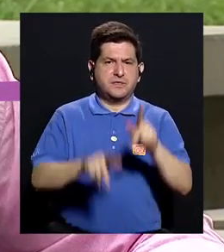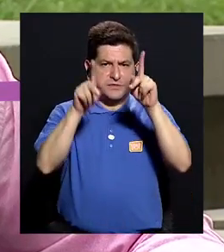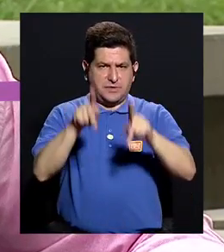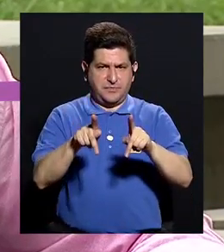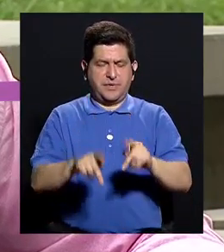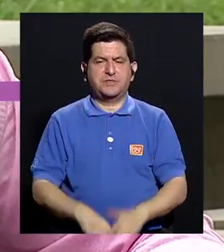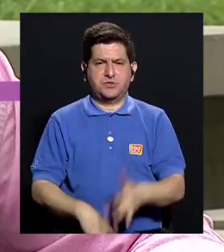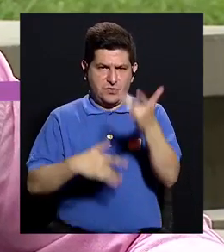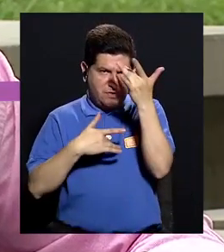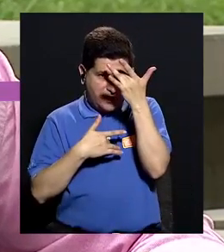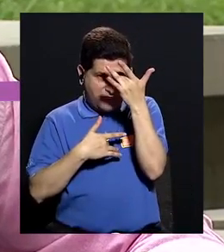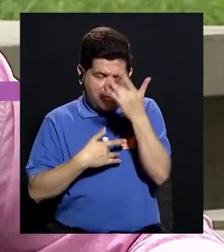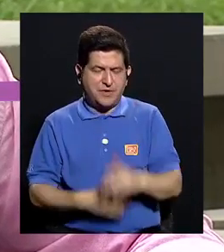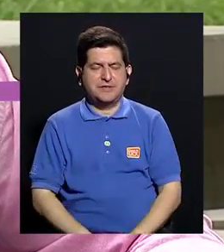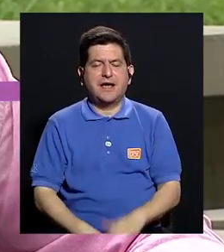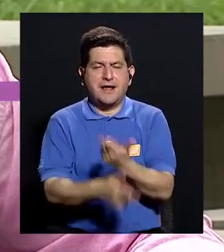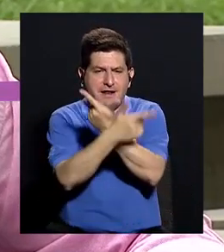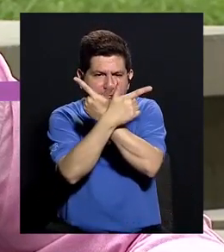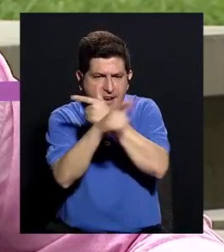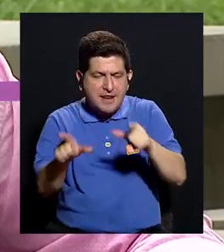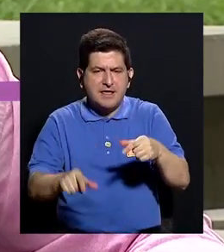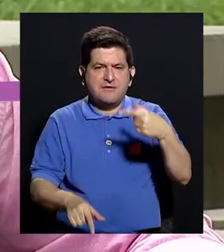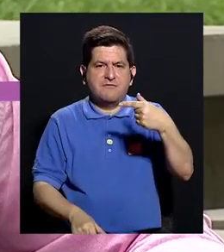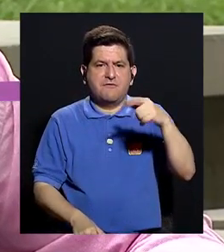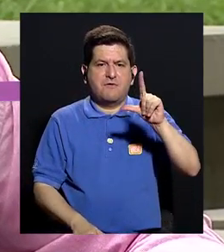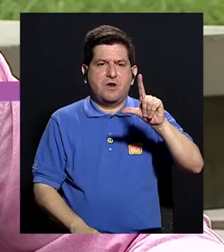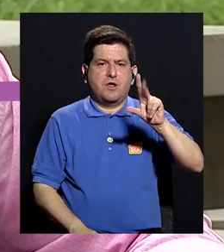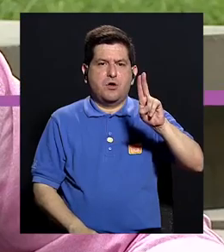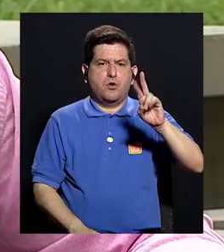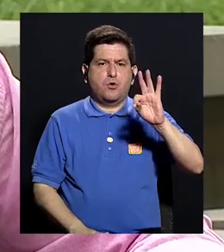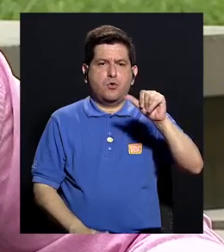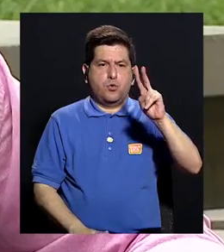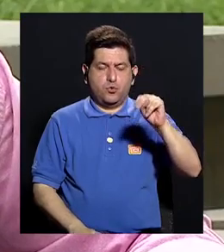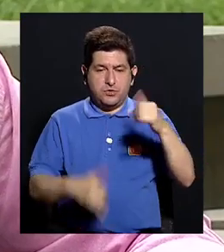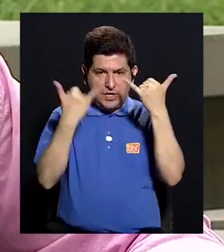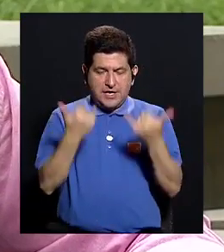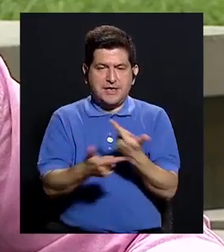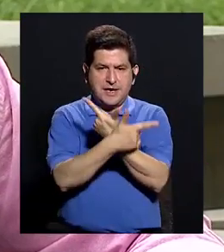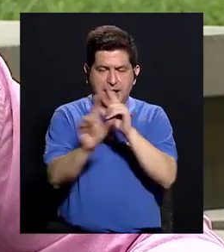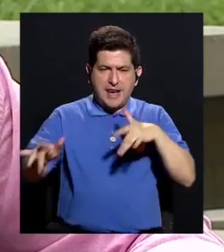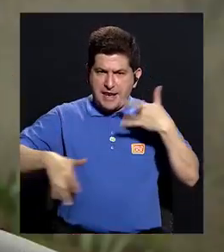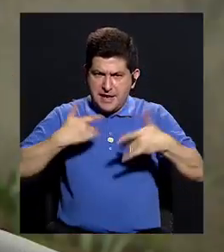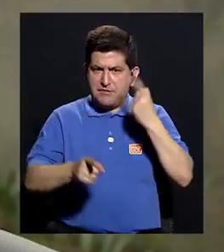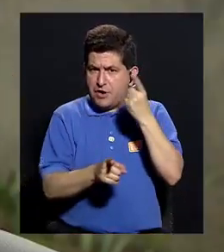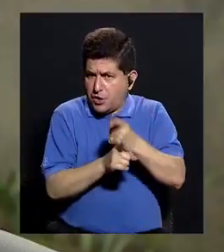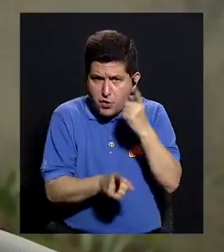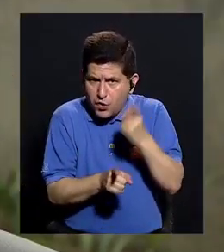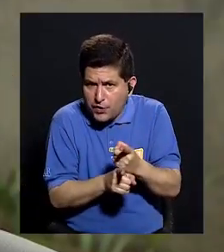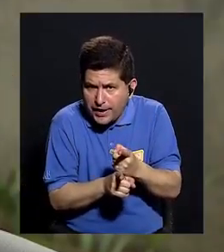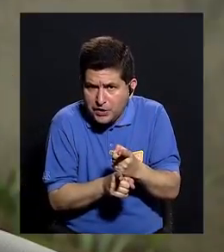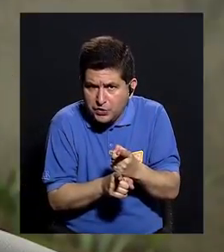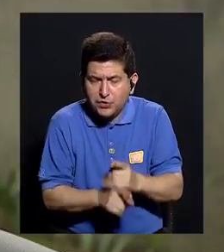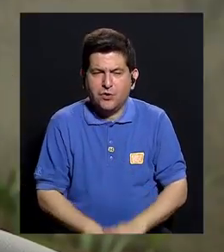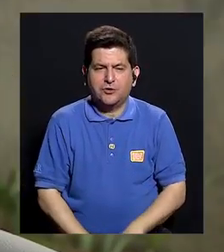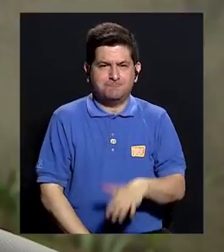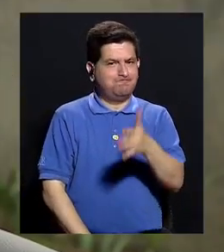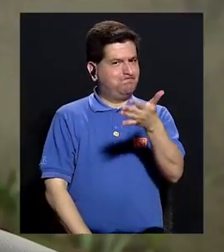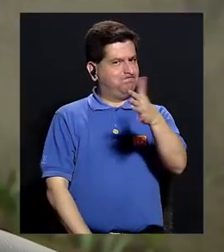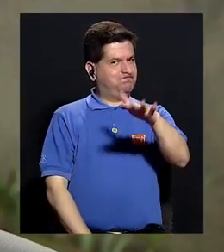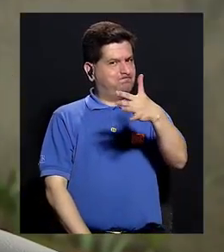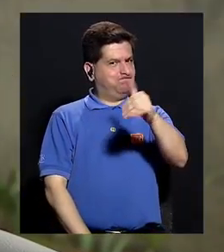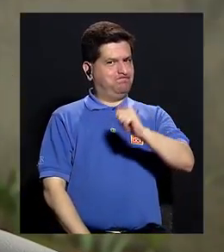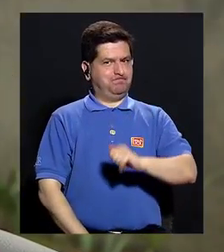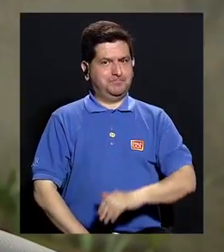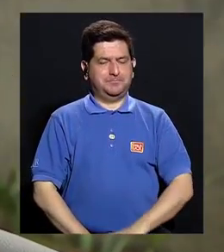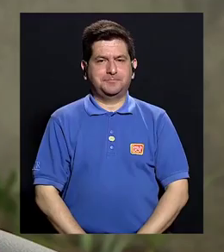persona celíaca se mantiene libre del gluten, automáticamente se mantiene libre de síntomas. ¿Es correcto? Bueno, más o